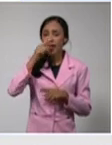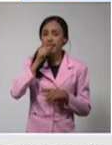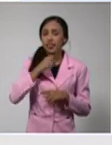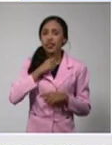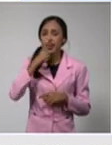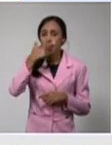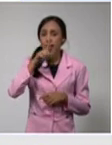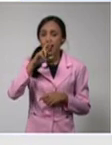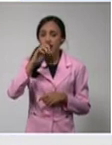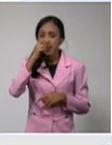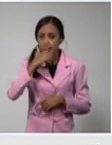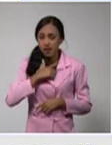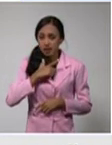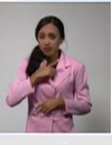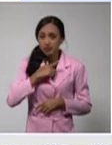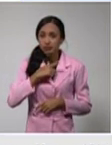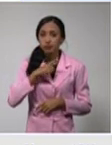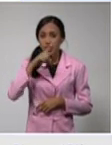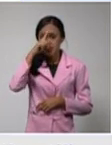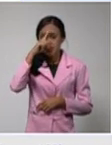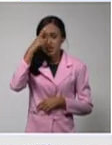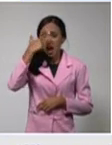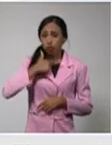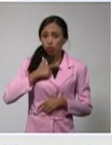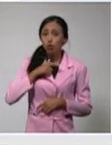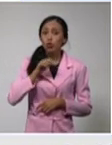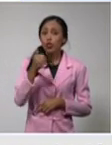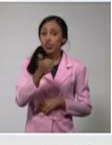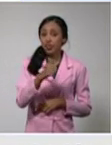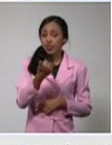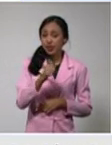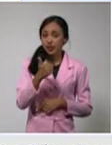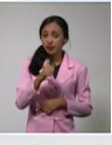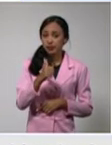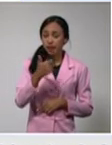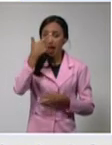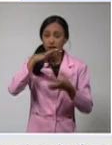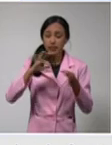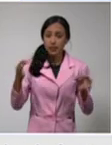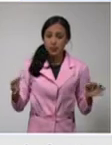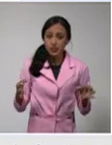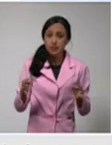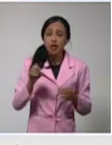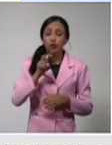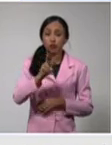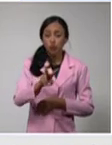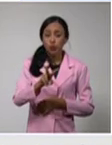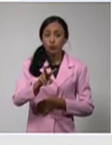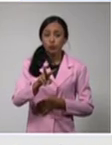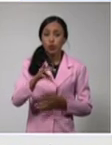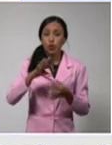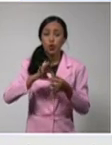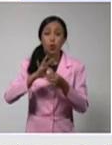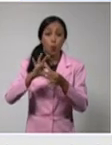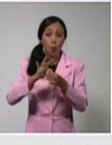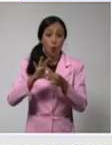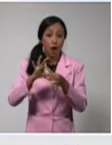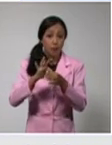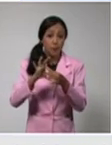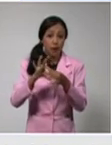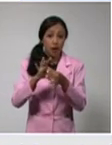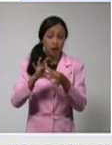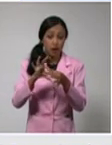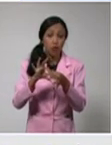Baños, 3. Artemisa y Guira de Melena con 2. Guaymaro, Bahía Onda, Alquizar y